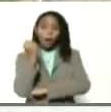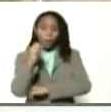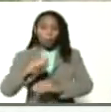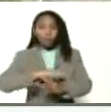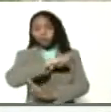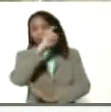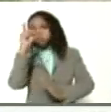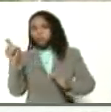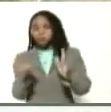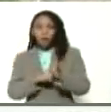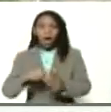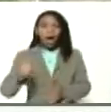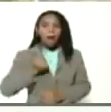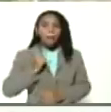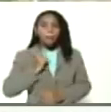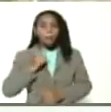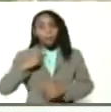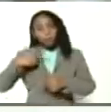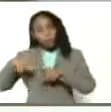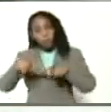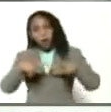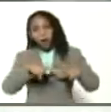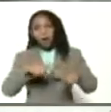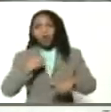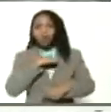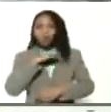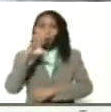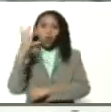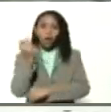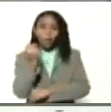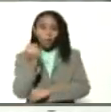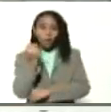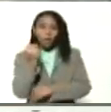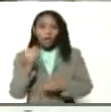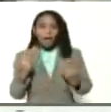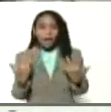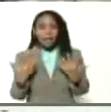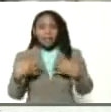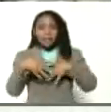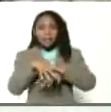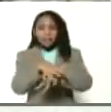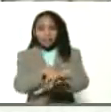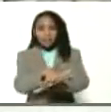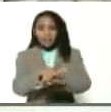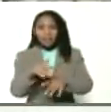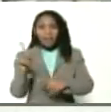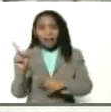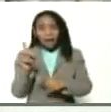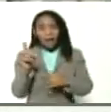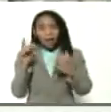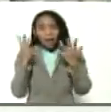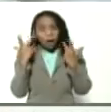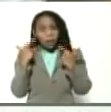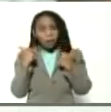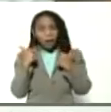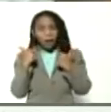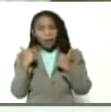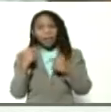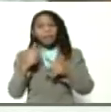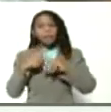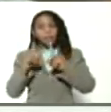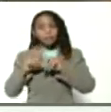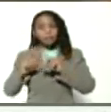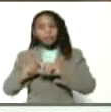aprovechamiento de nuestros espacios hemos logrado el mestizaje de las razas sanen alpina